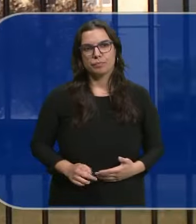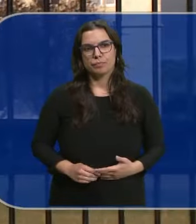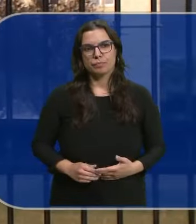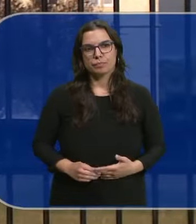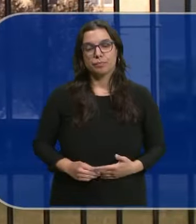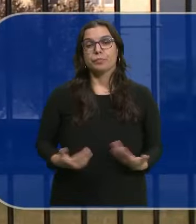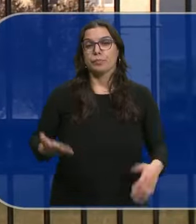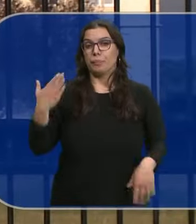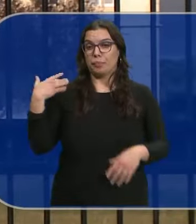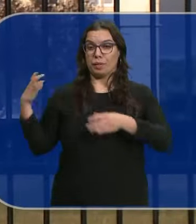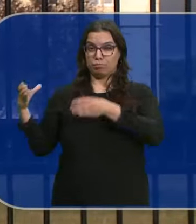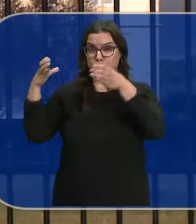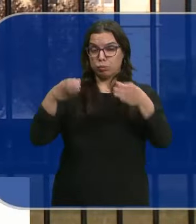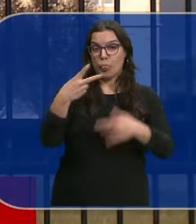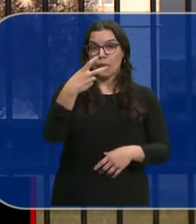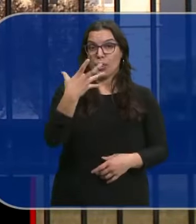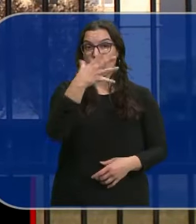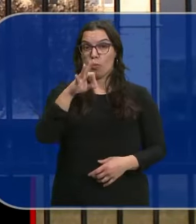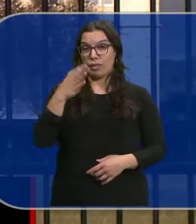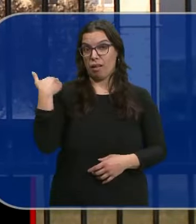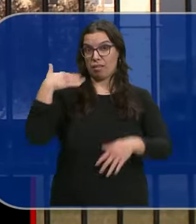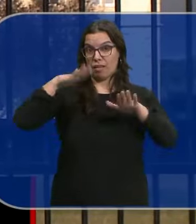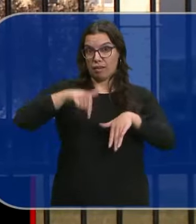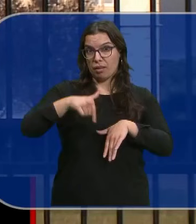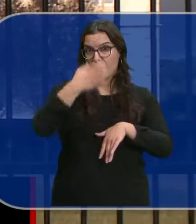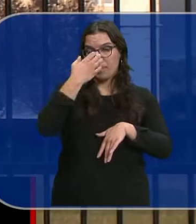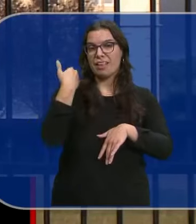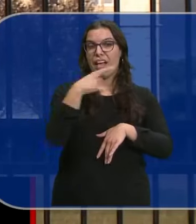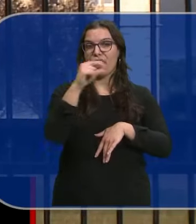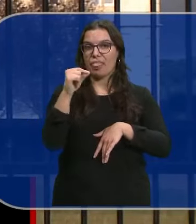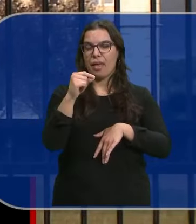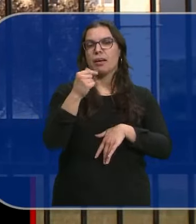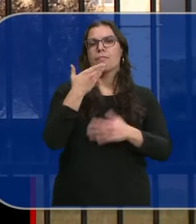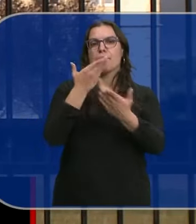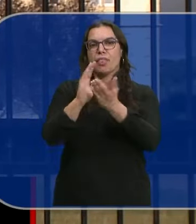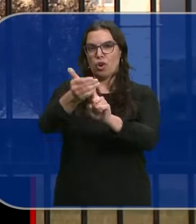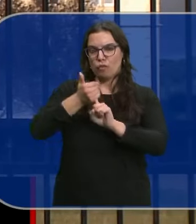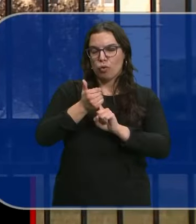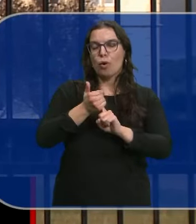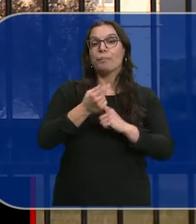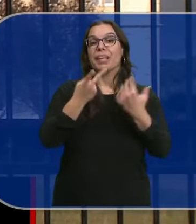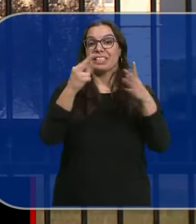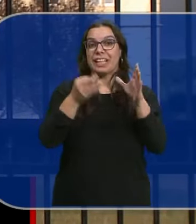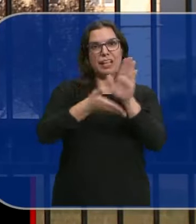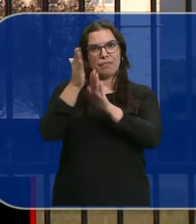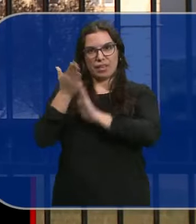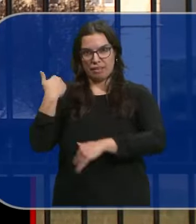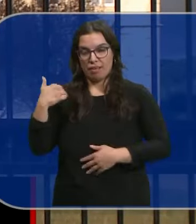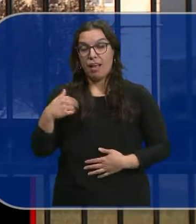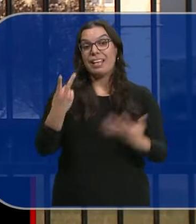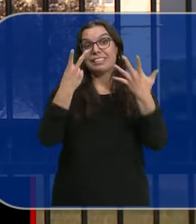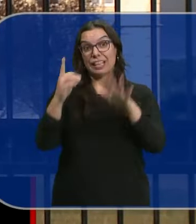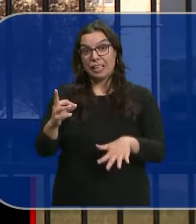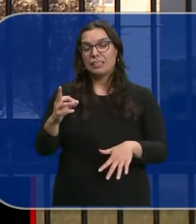Sí, de los 250 migrantes que se encontraban aquí en un principio, 100 ya han solicitado refugio 70 se han marchado y otros 70